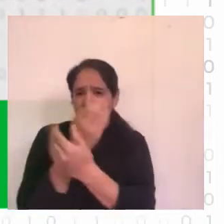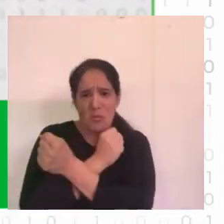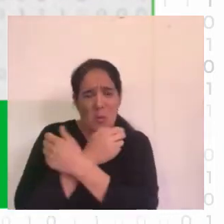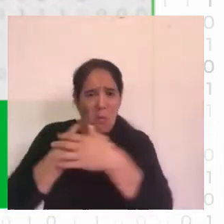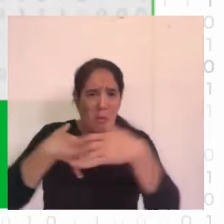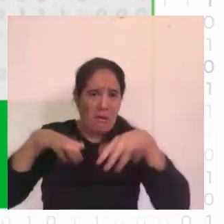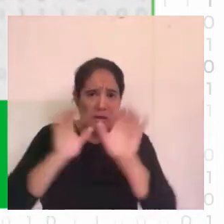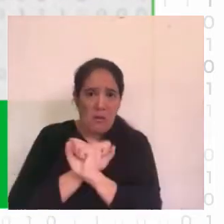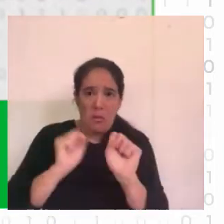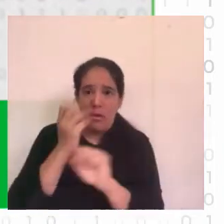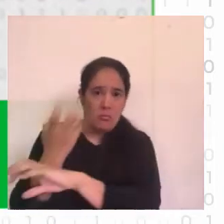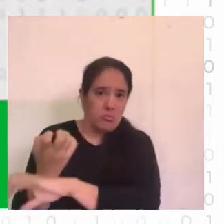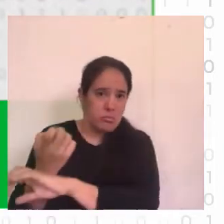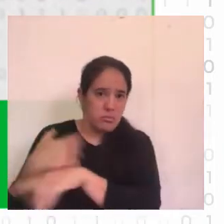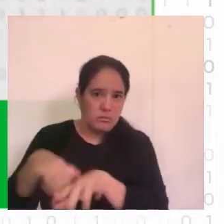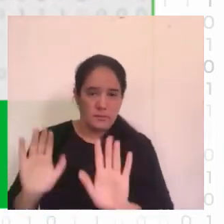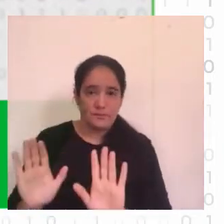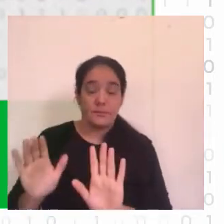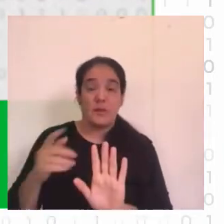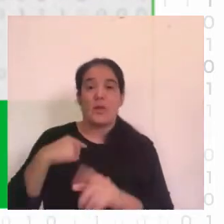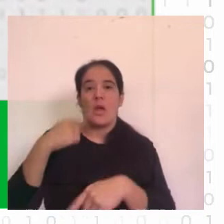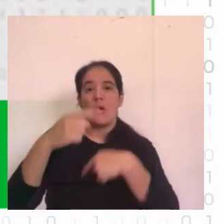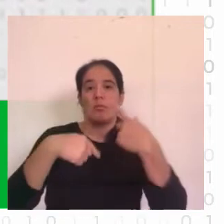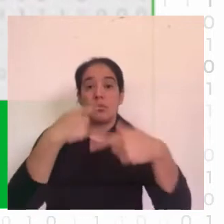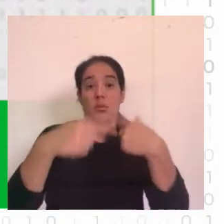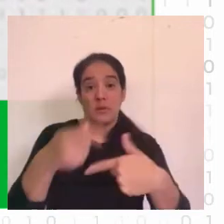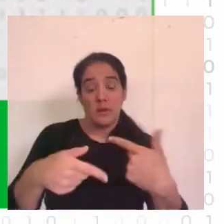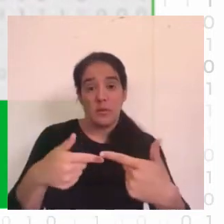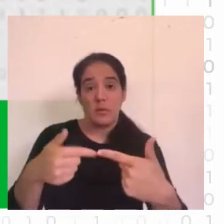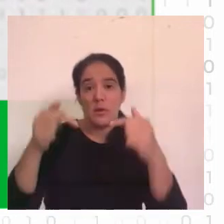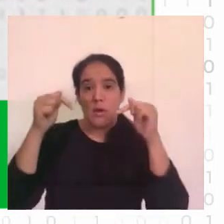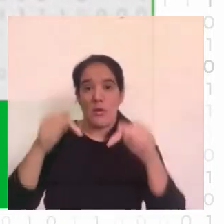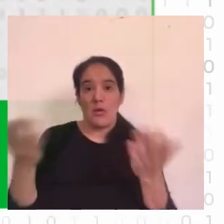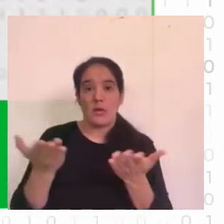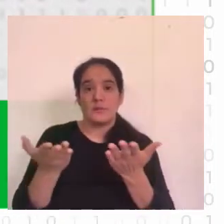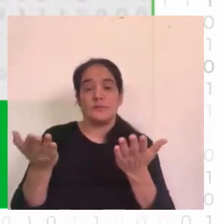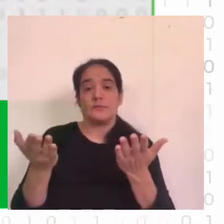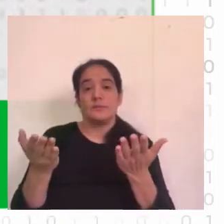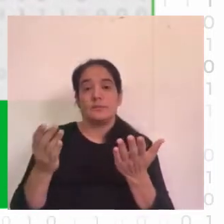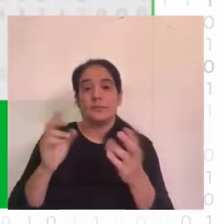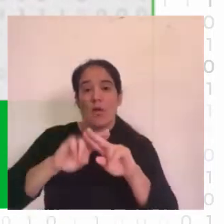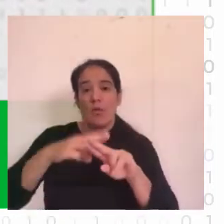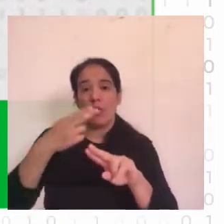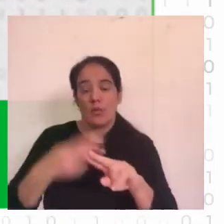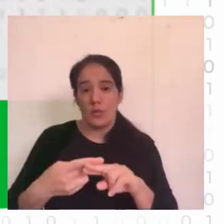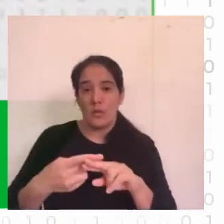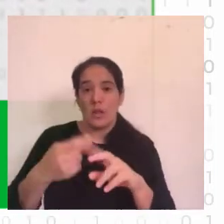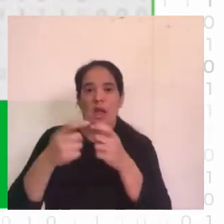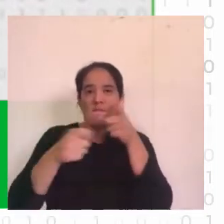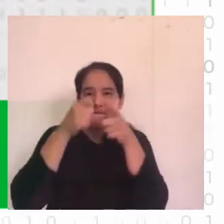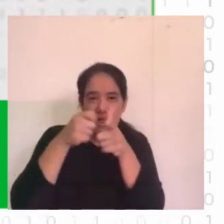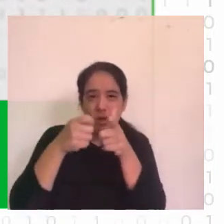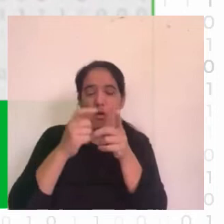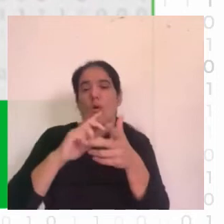Bueno, siguiendo con las presentaciones de este panel ahora vamos a ver nuevamente procesamiento en video tenemos